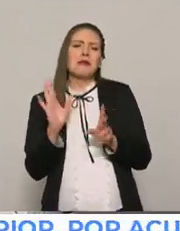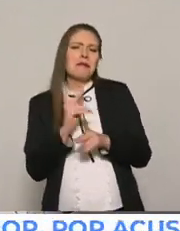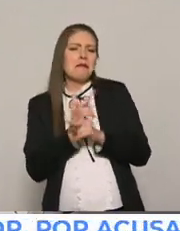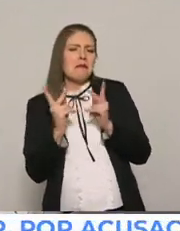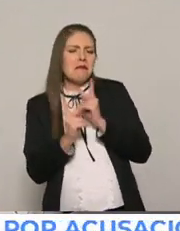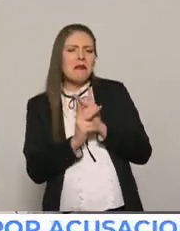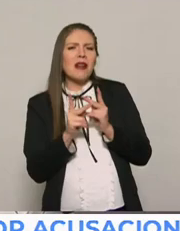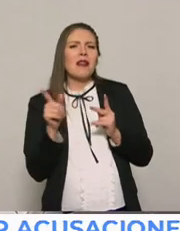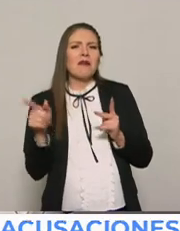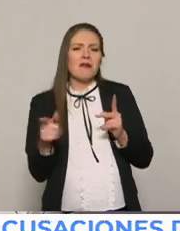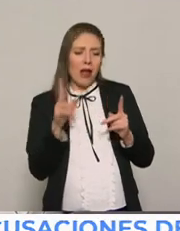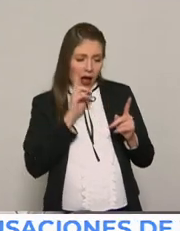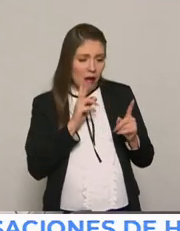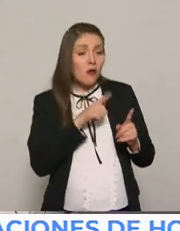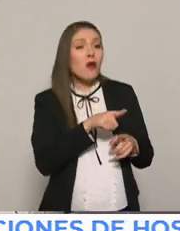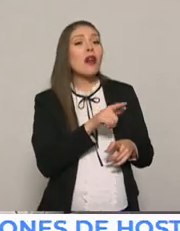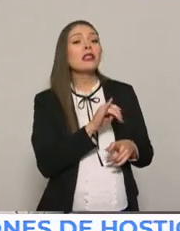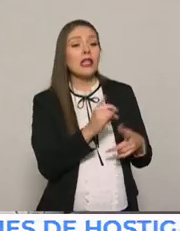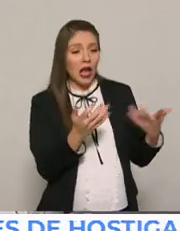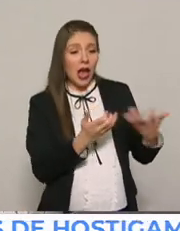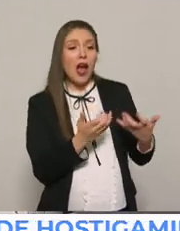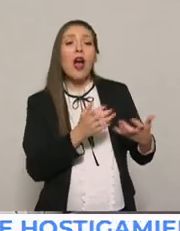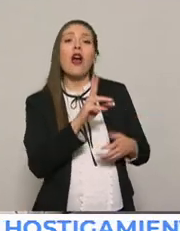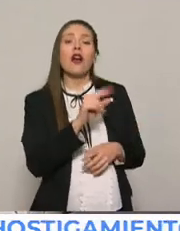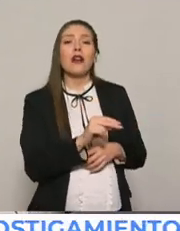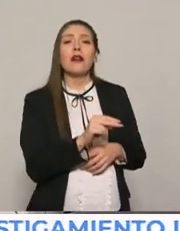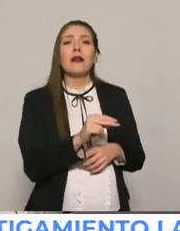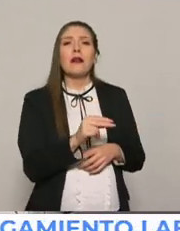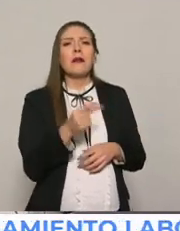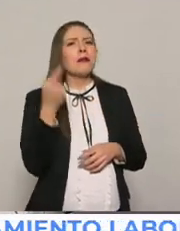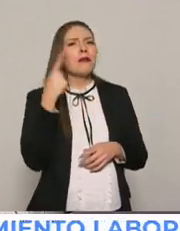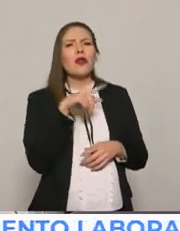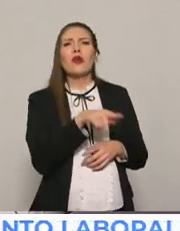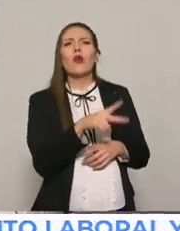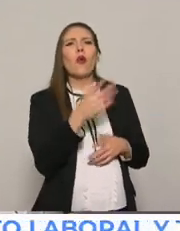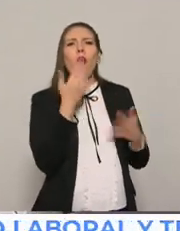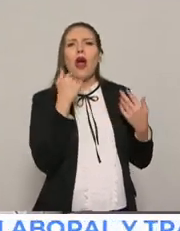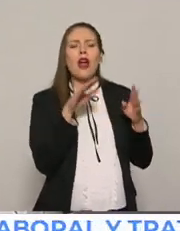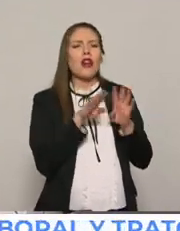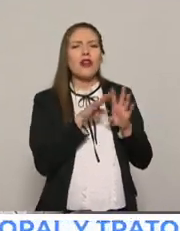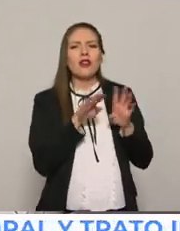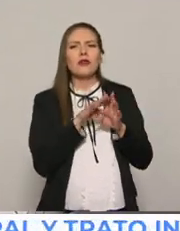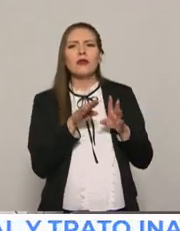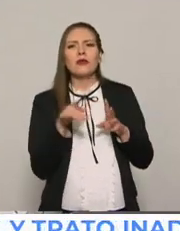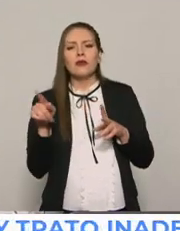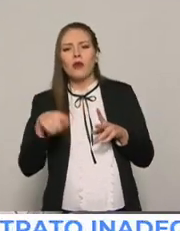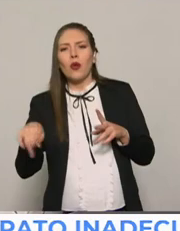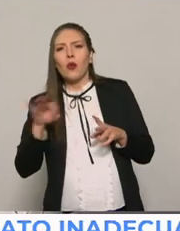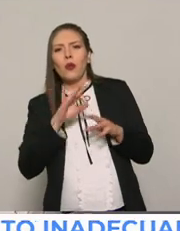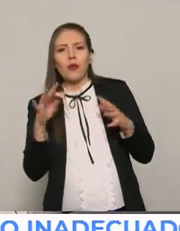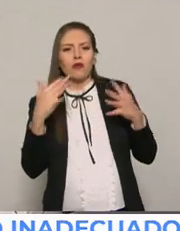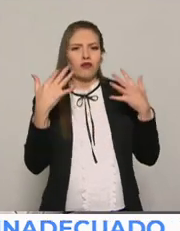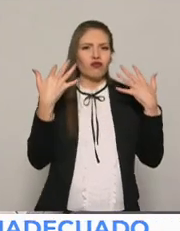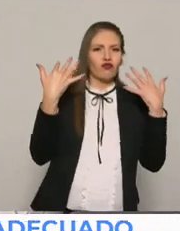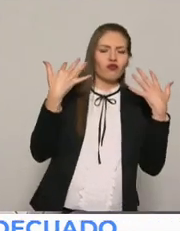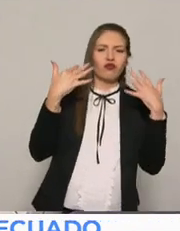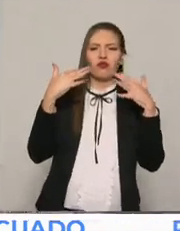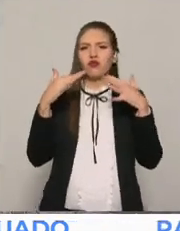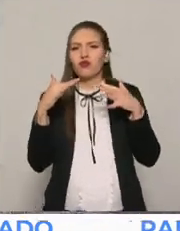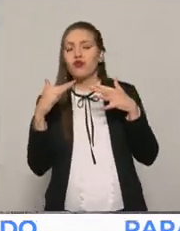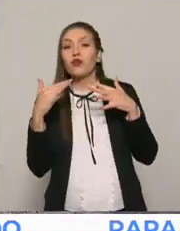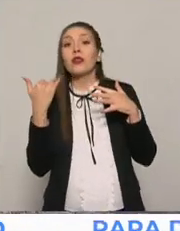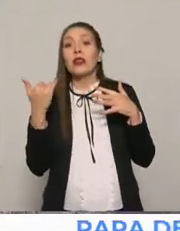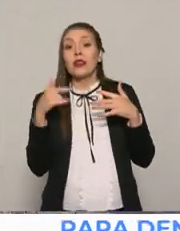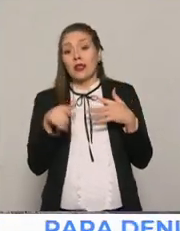pero no existía este plus o este, digamos, atractivo de la visibilidad, ¿no? Y como la identidad digital se construye en